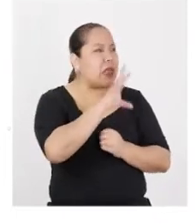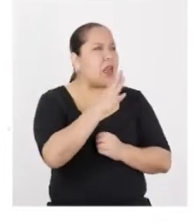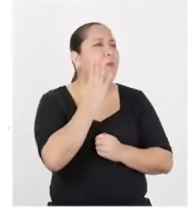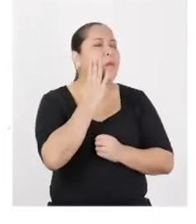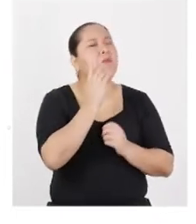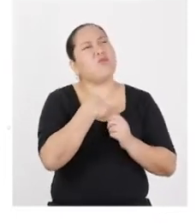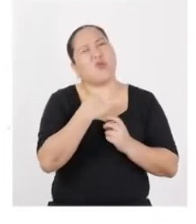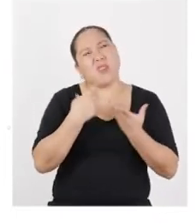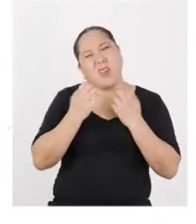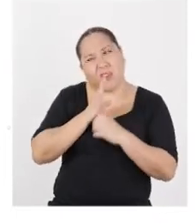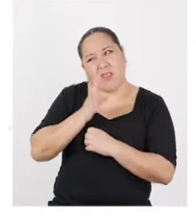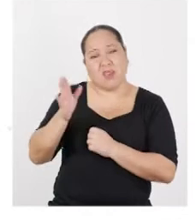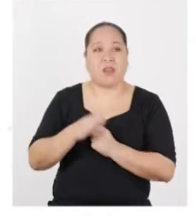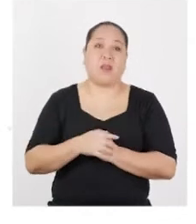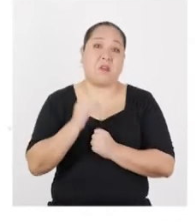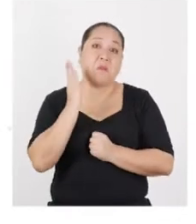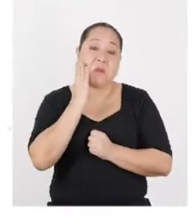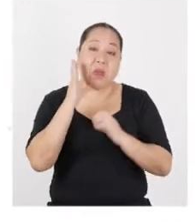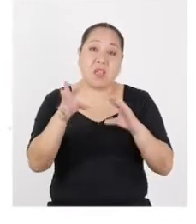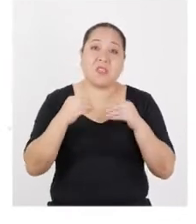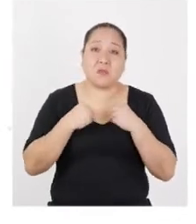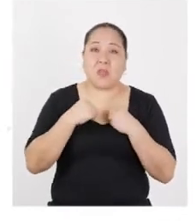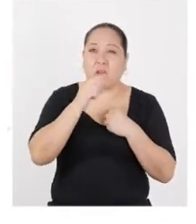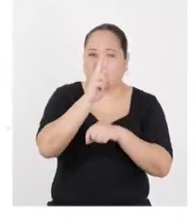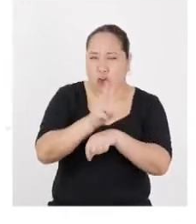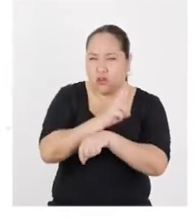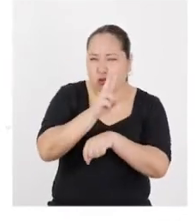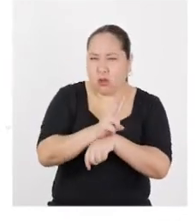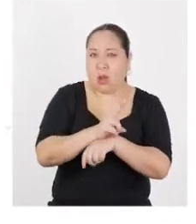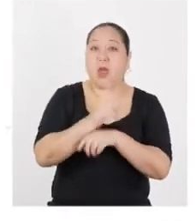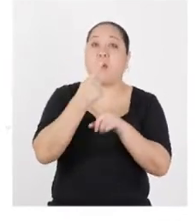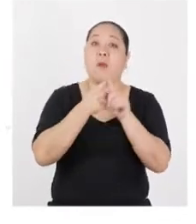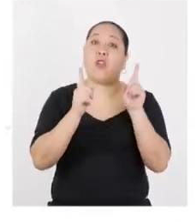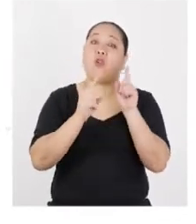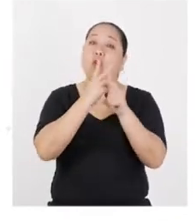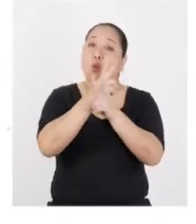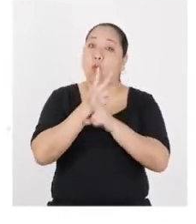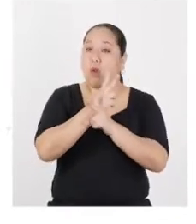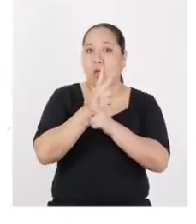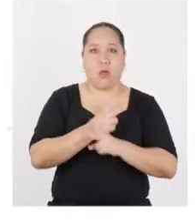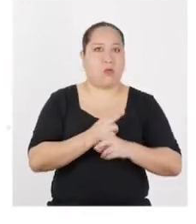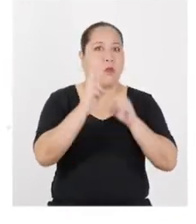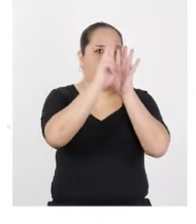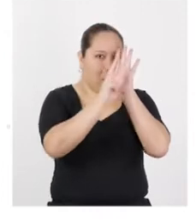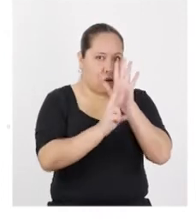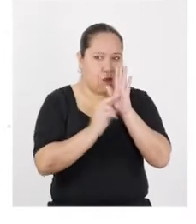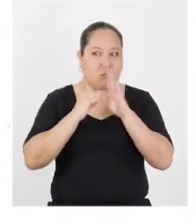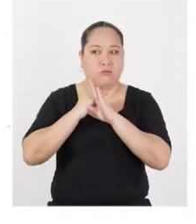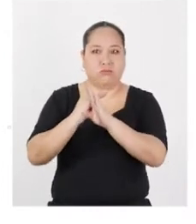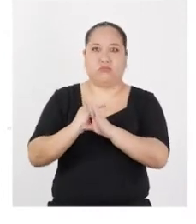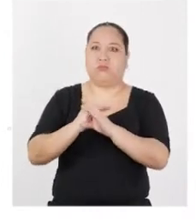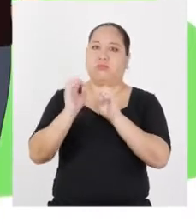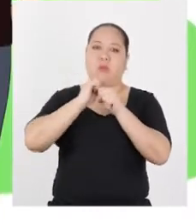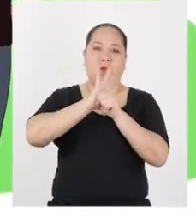cuánto me gustaría ir. Y mi mamá aceptó que fuera un par de horas, manteniendo los cuidados de seguridad por COVID-19.